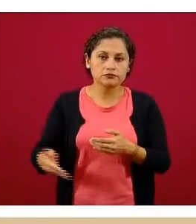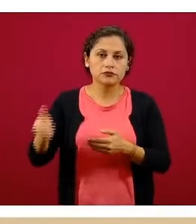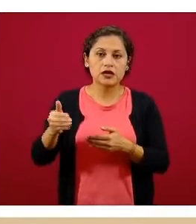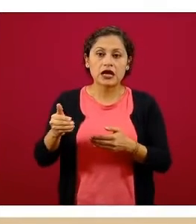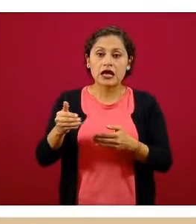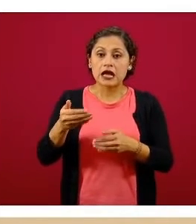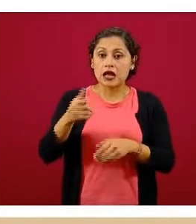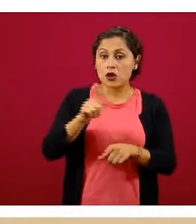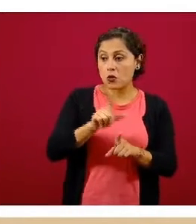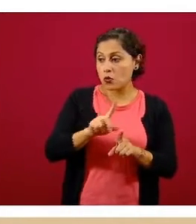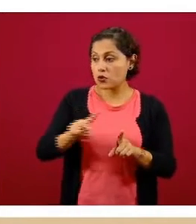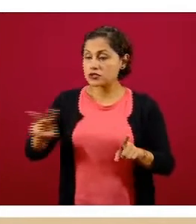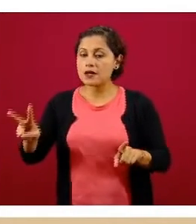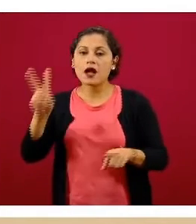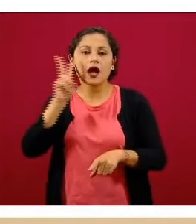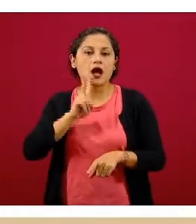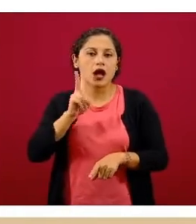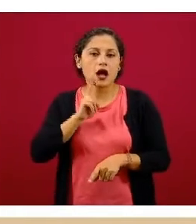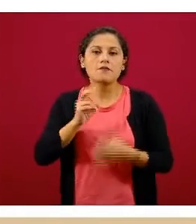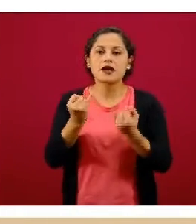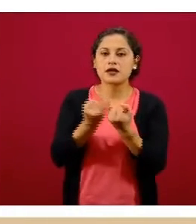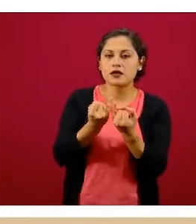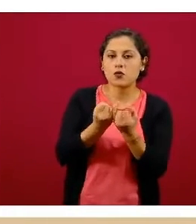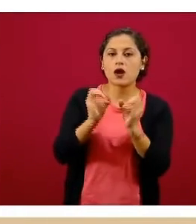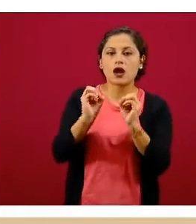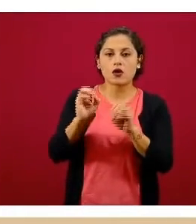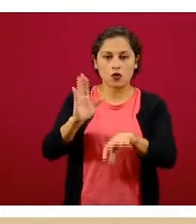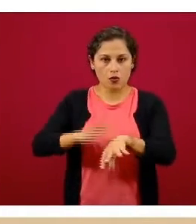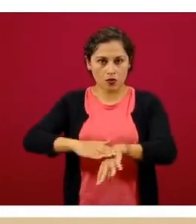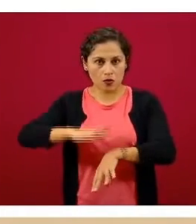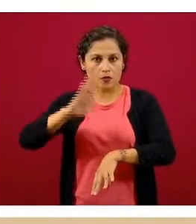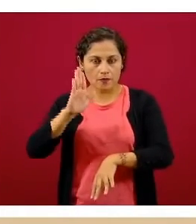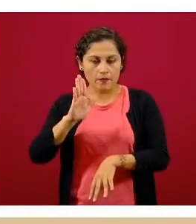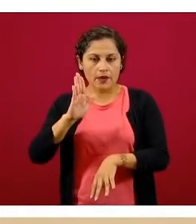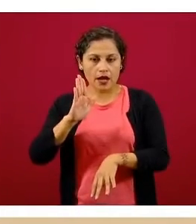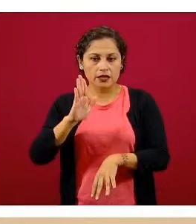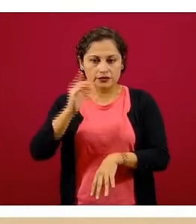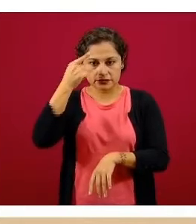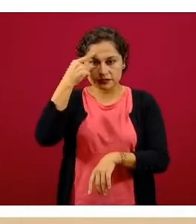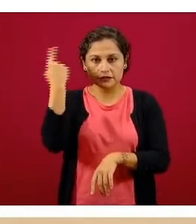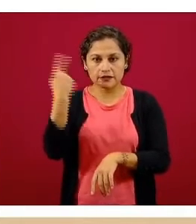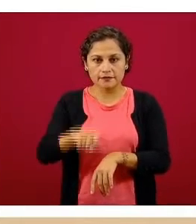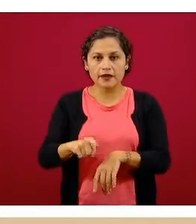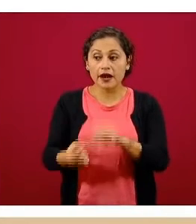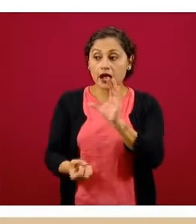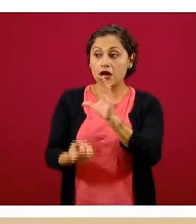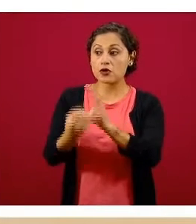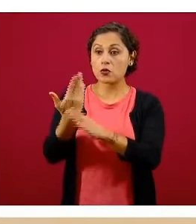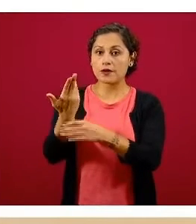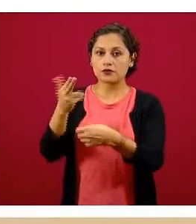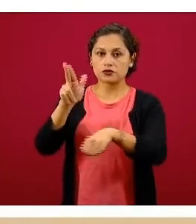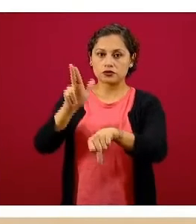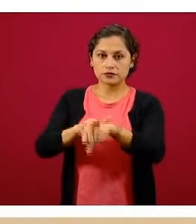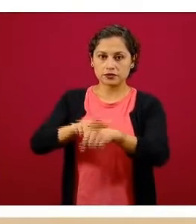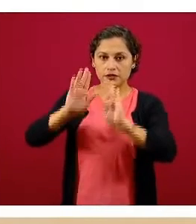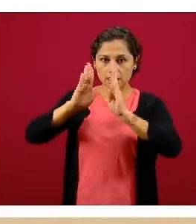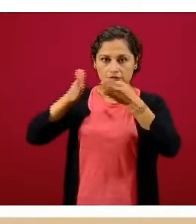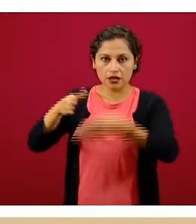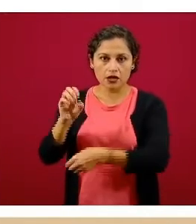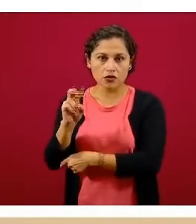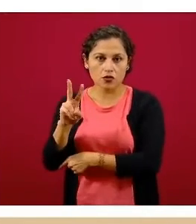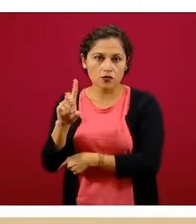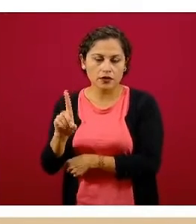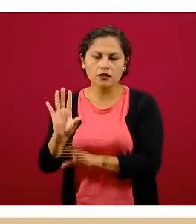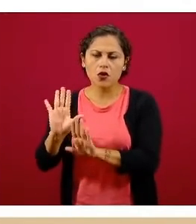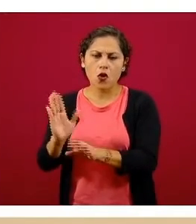esta semana si continúa habiendo la necesidad de seguir denominando hospitales COVID o más hospitales COVID de la mano